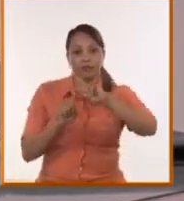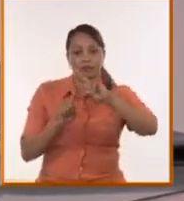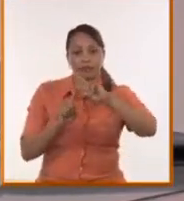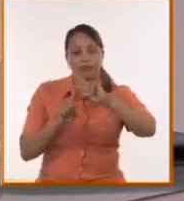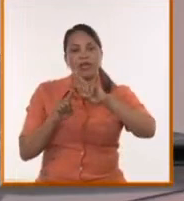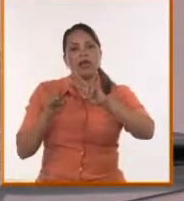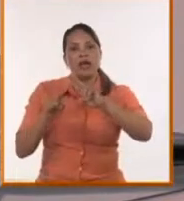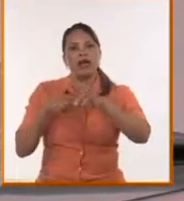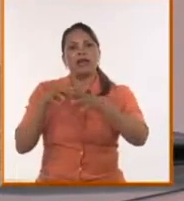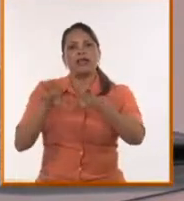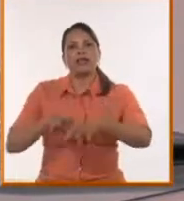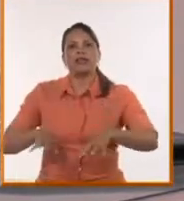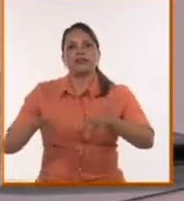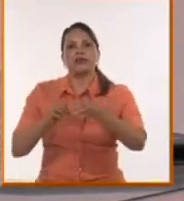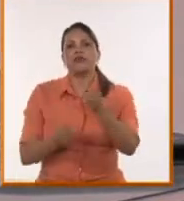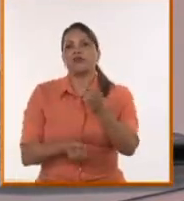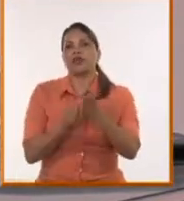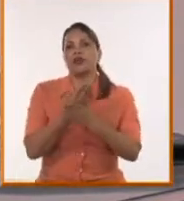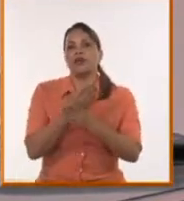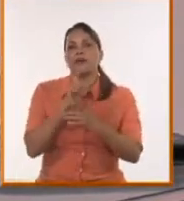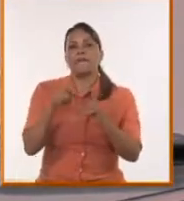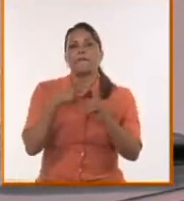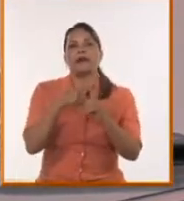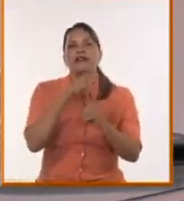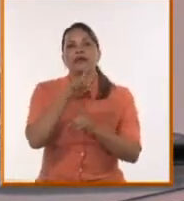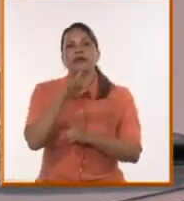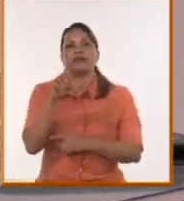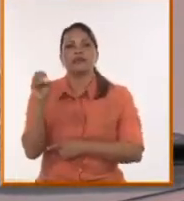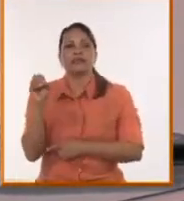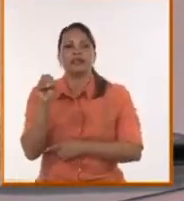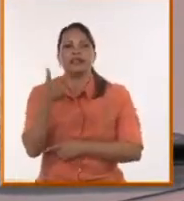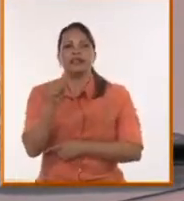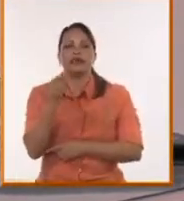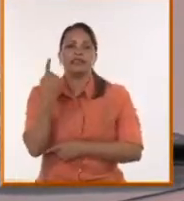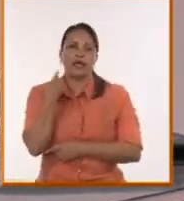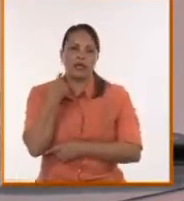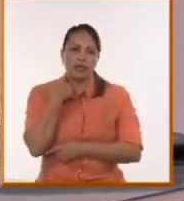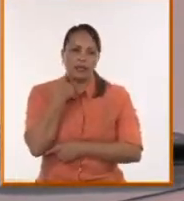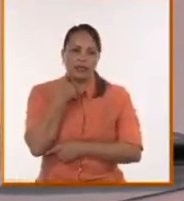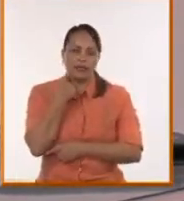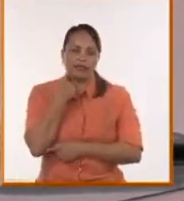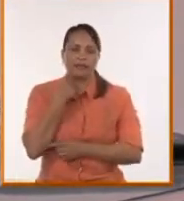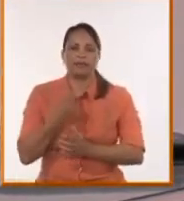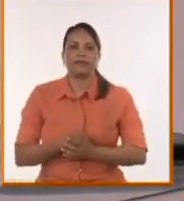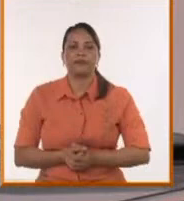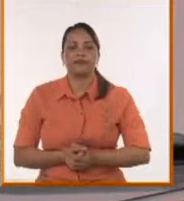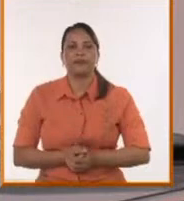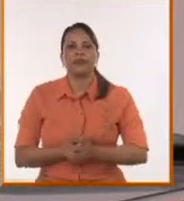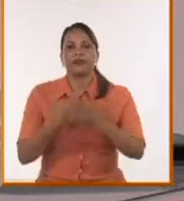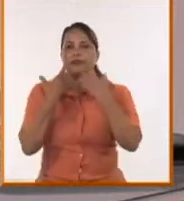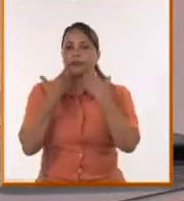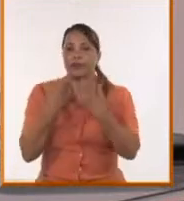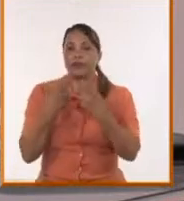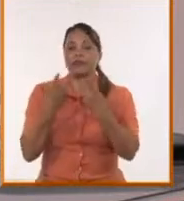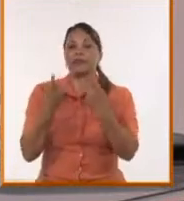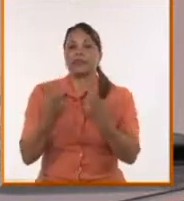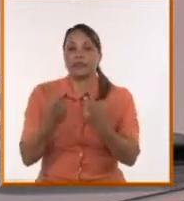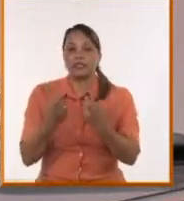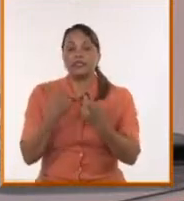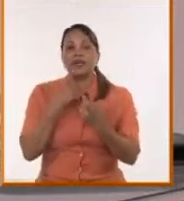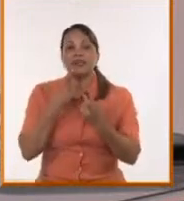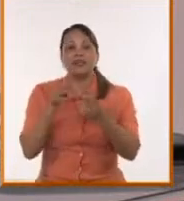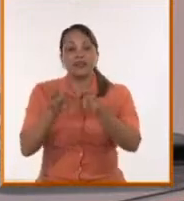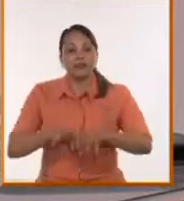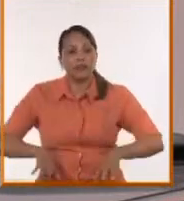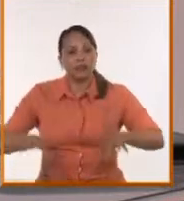cuando nació hace ya más de una década, pero la necesidad y también la realidad obliga a